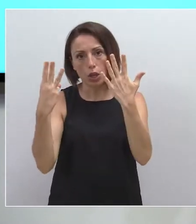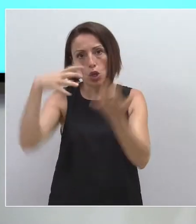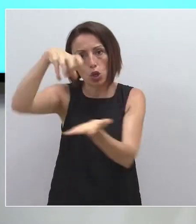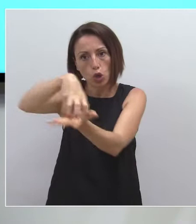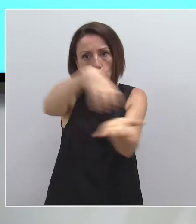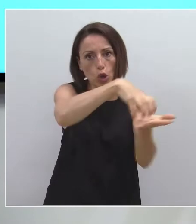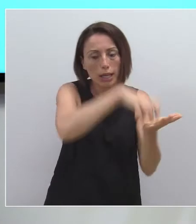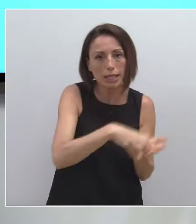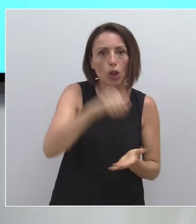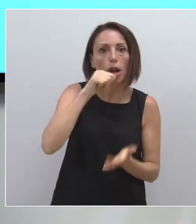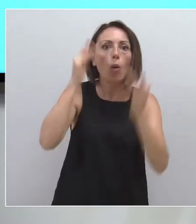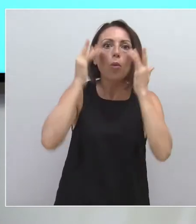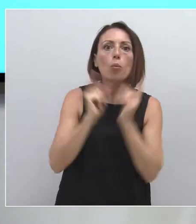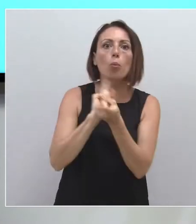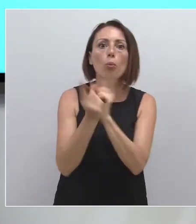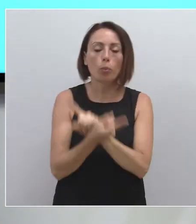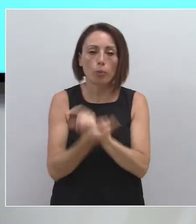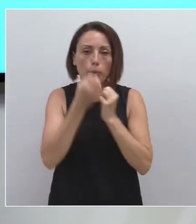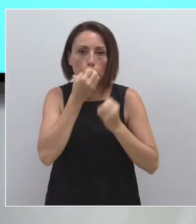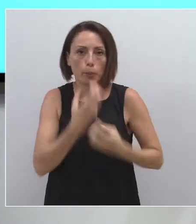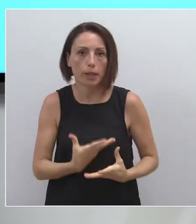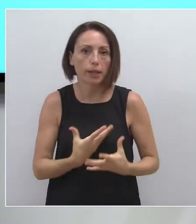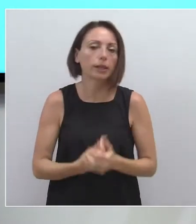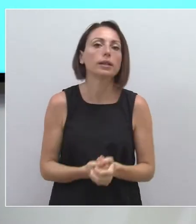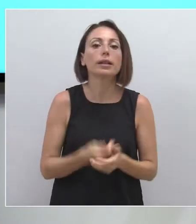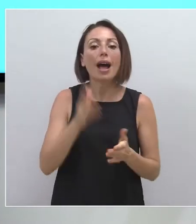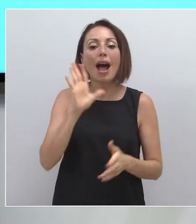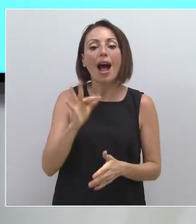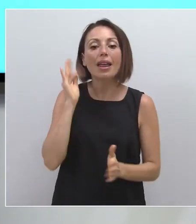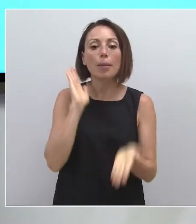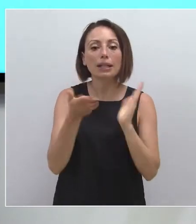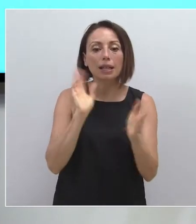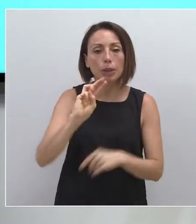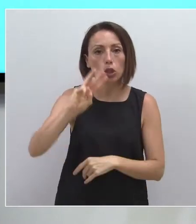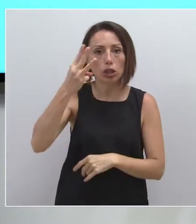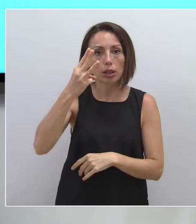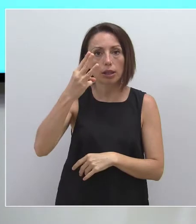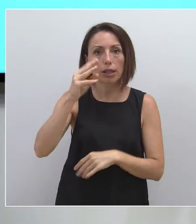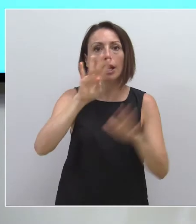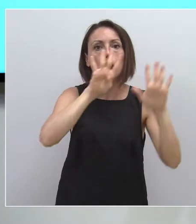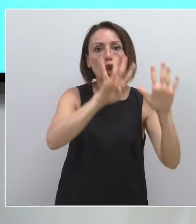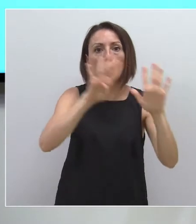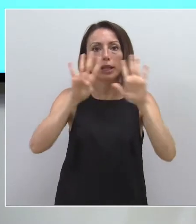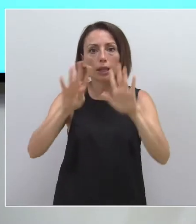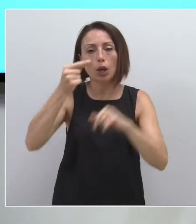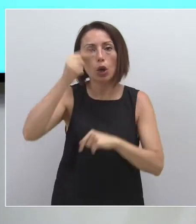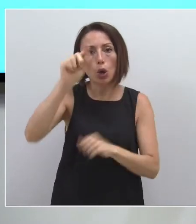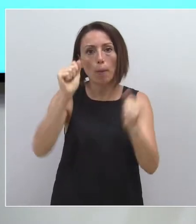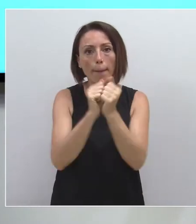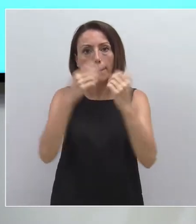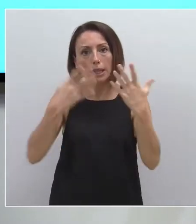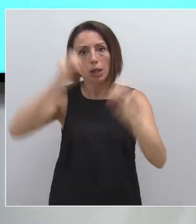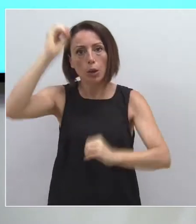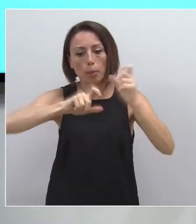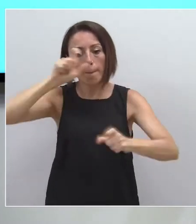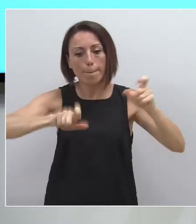y saneamiento, de las cuales 58 disponen de tratamiento terciario. El 99,29% de